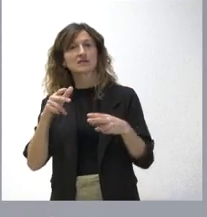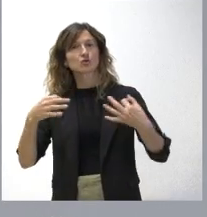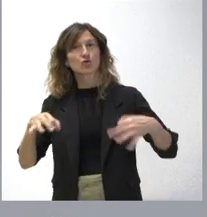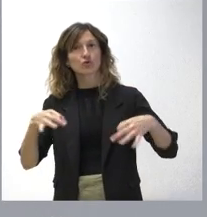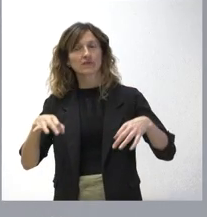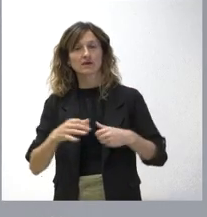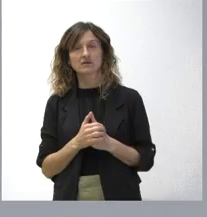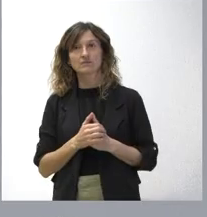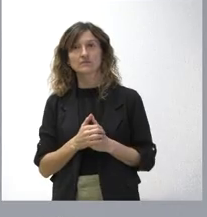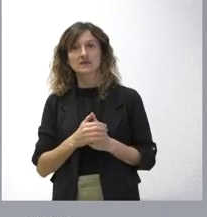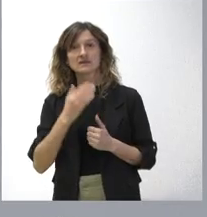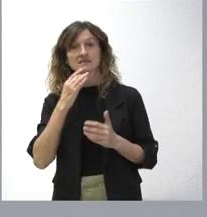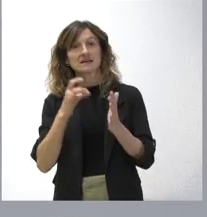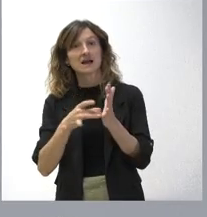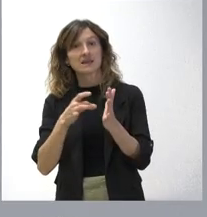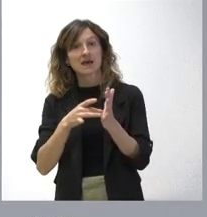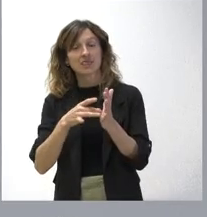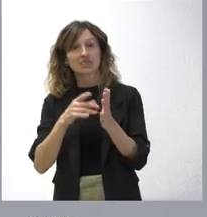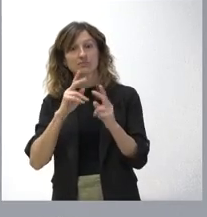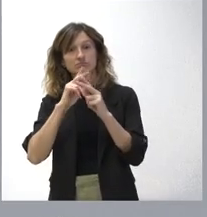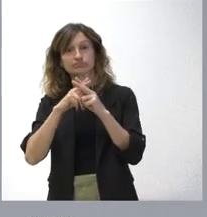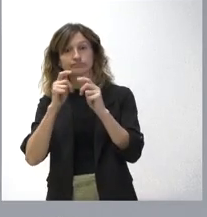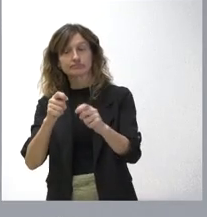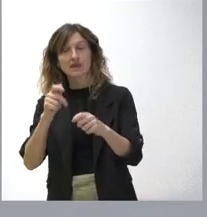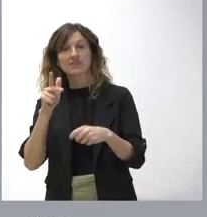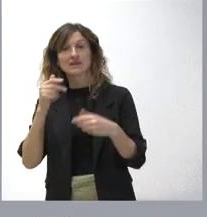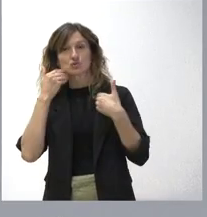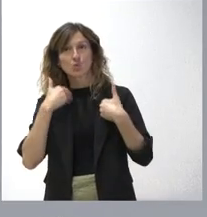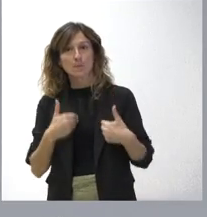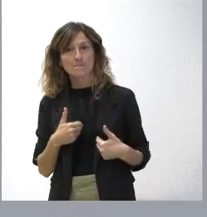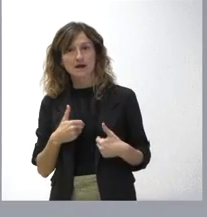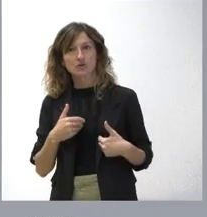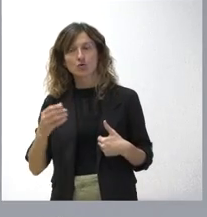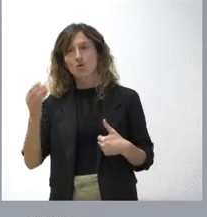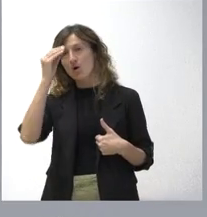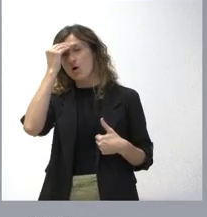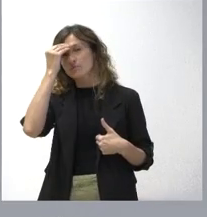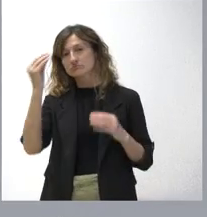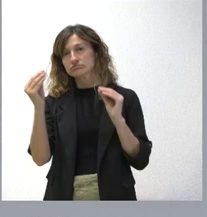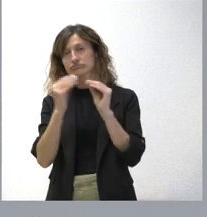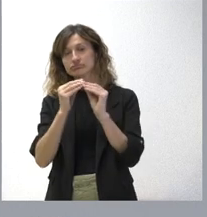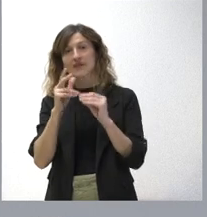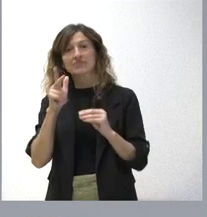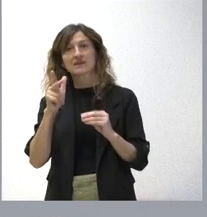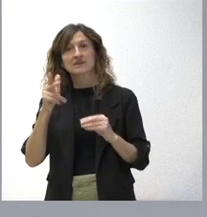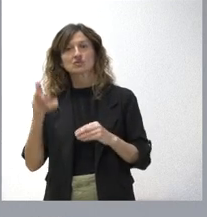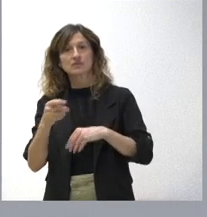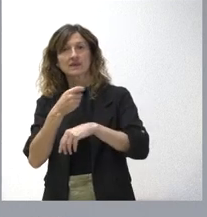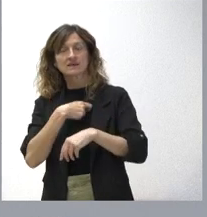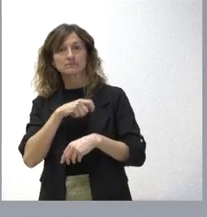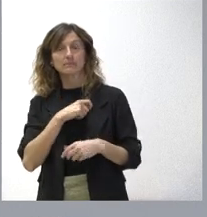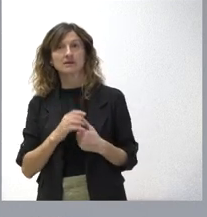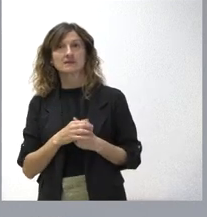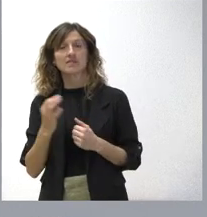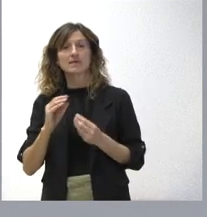Si tuviera la cualidad de derecho humano, estarán conmigo todos ustedes, que sería un derecho fundamental en España y debería haberse